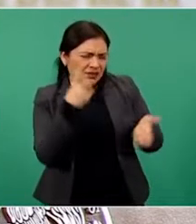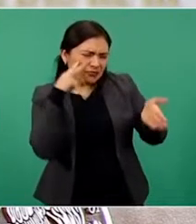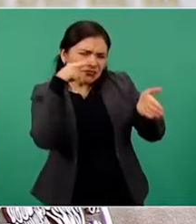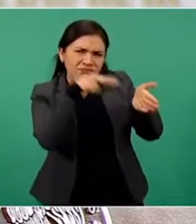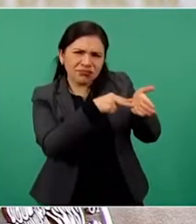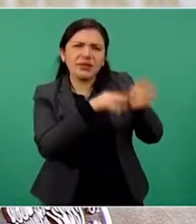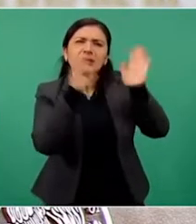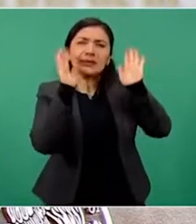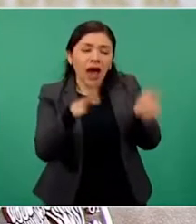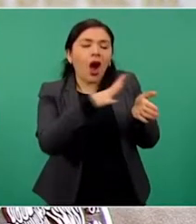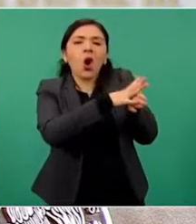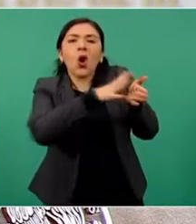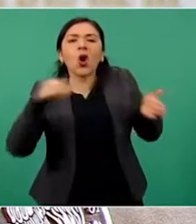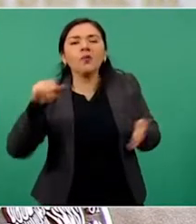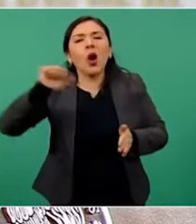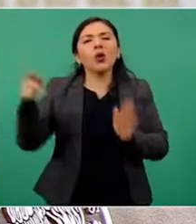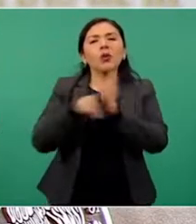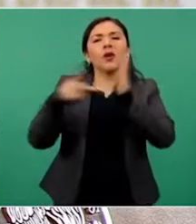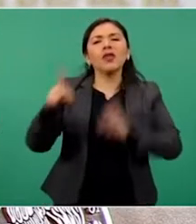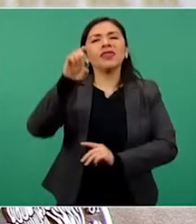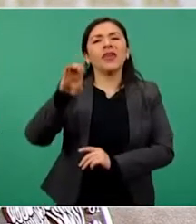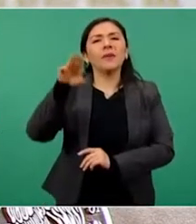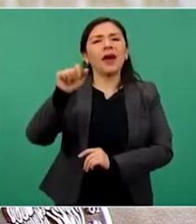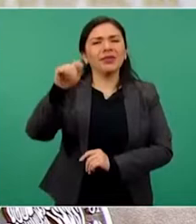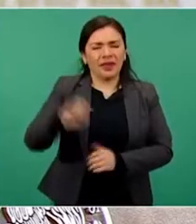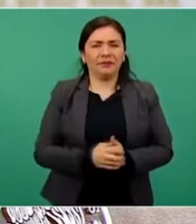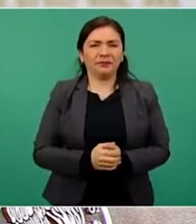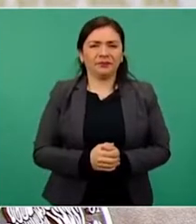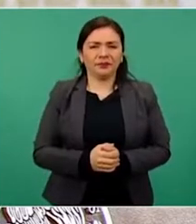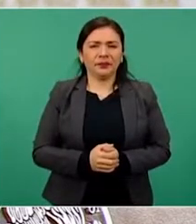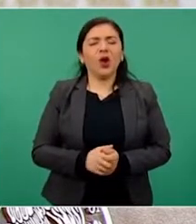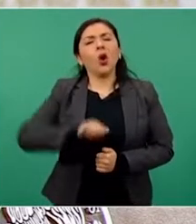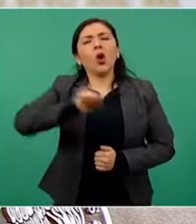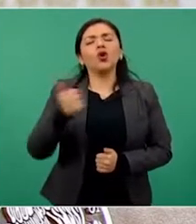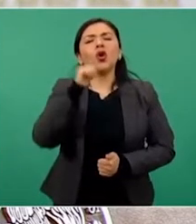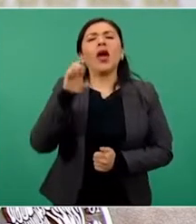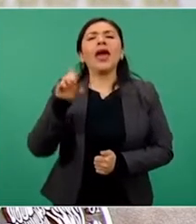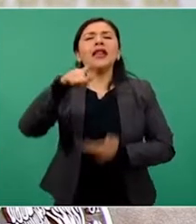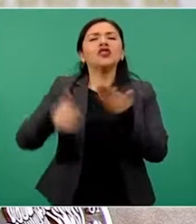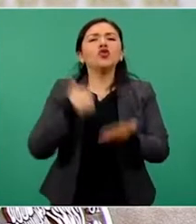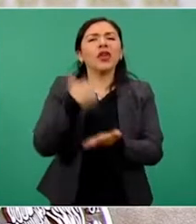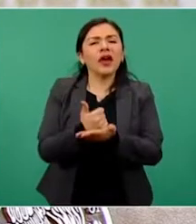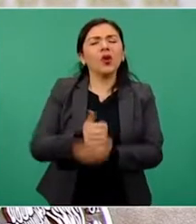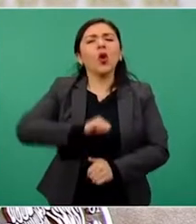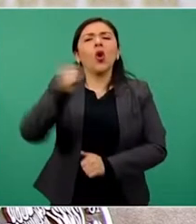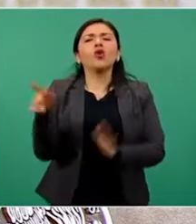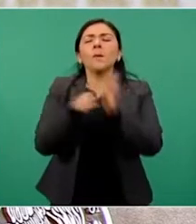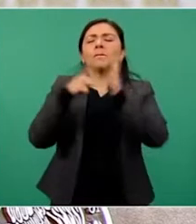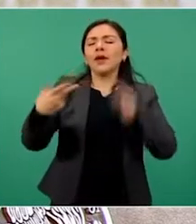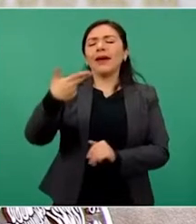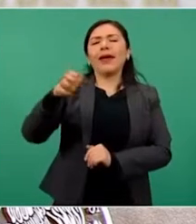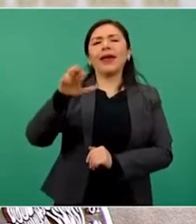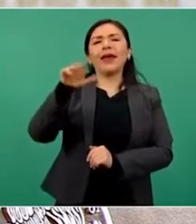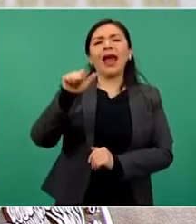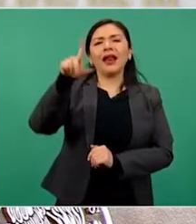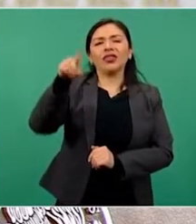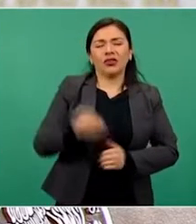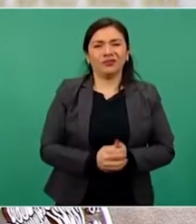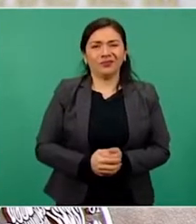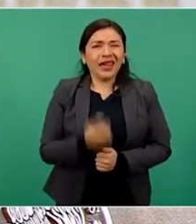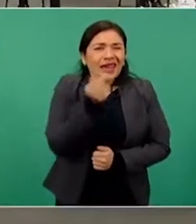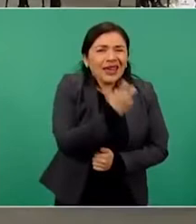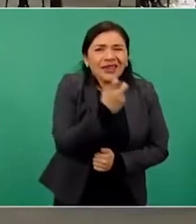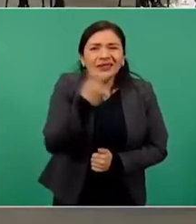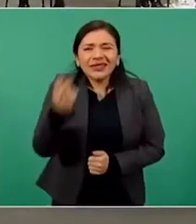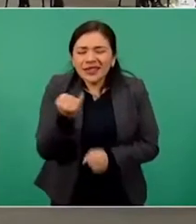retomada por Debate, El Ciudadano y por una columnista del Heraldo. Esa información es claramente